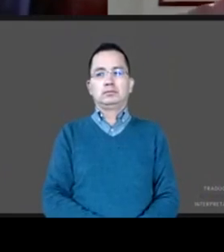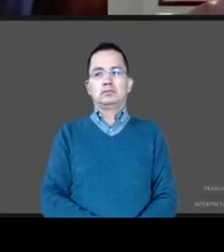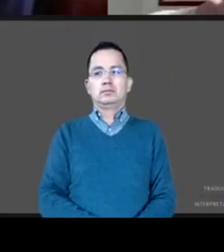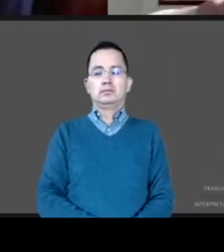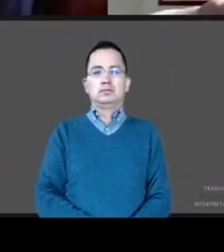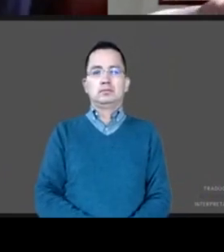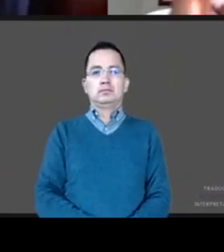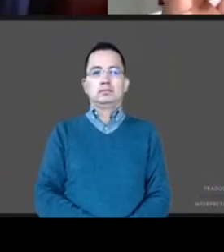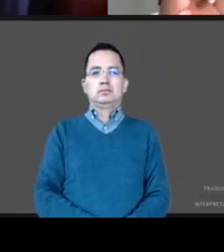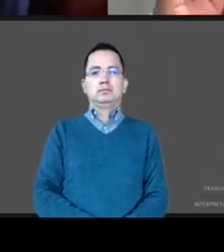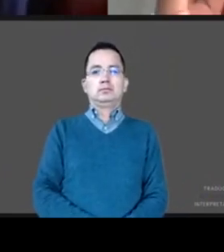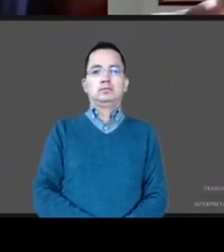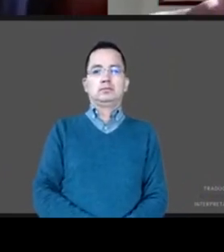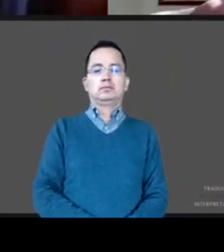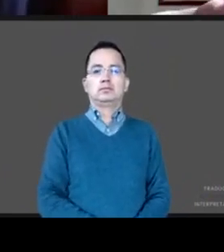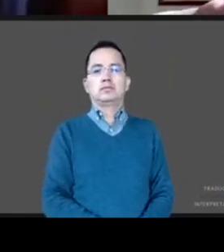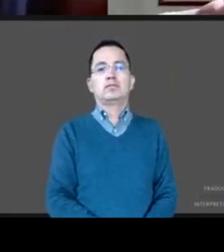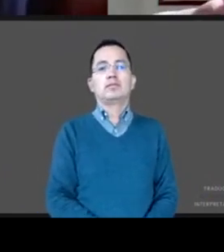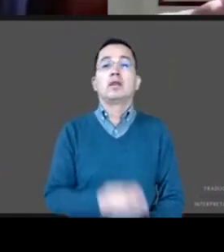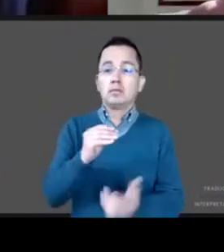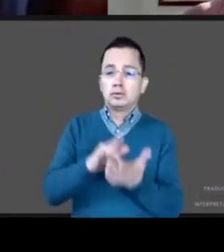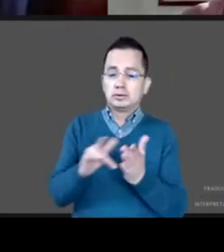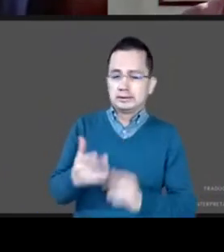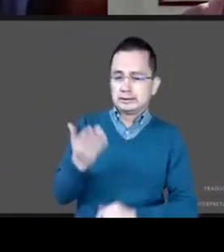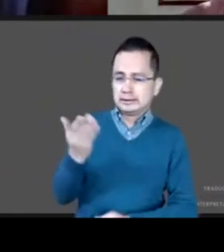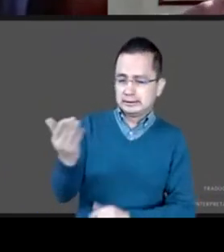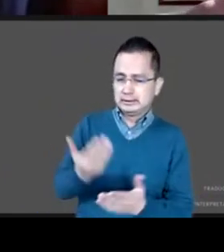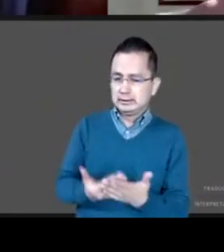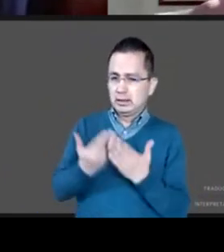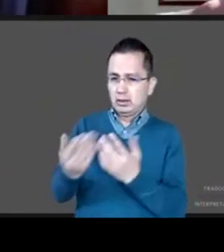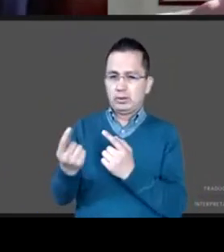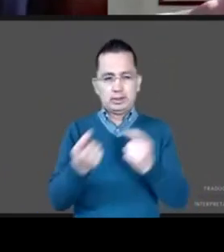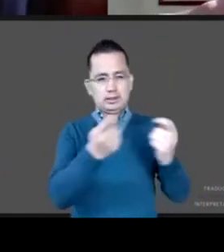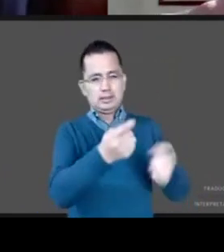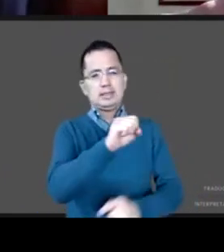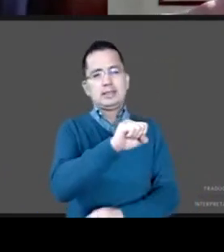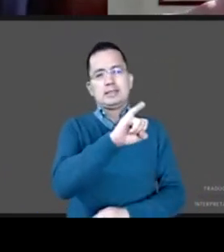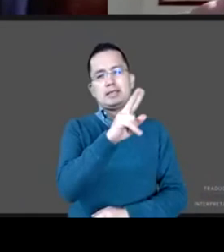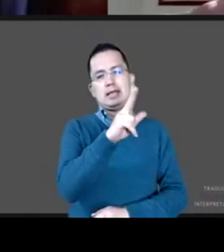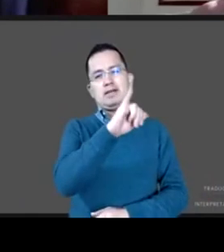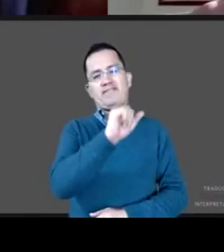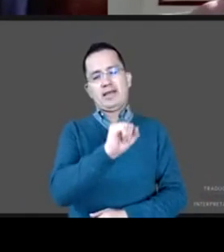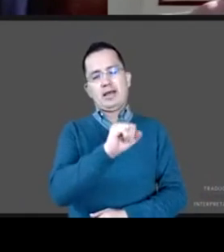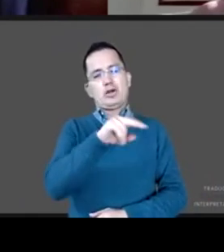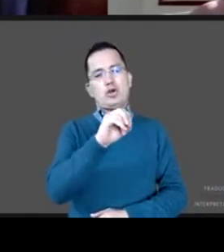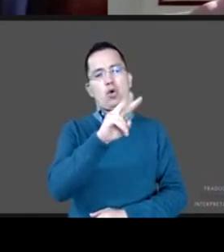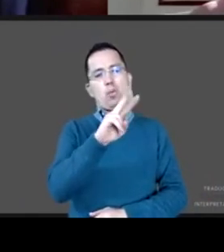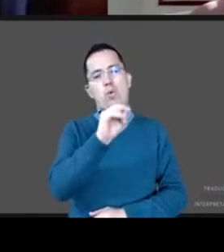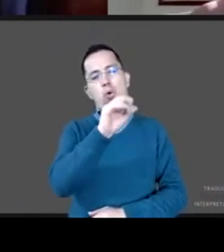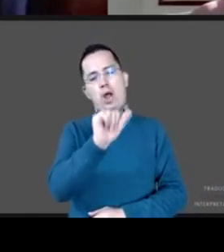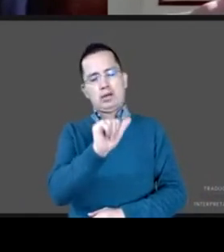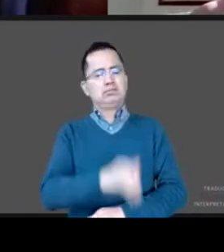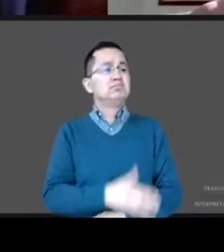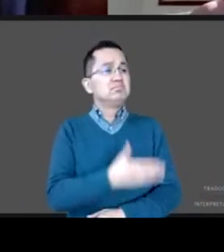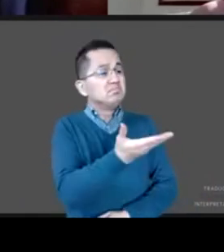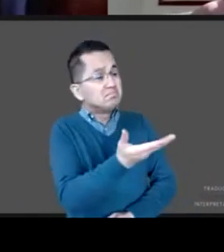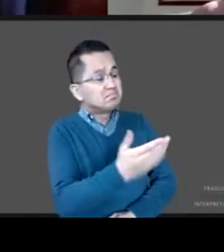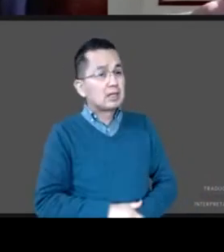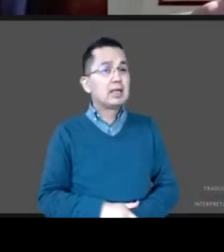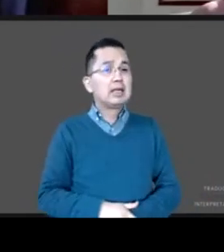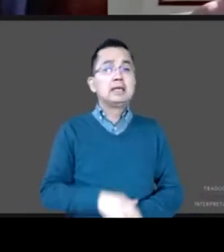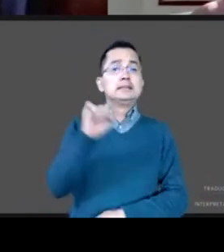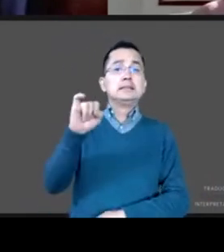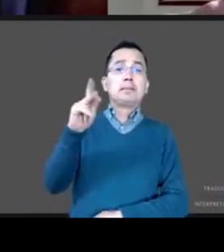Muchas gracias, Osenabor. Ahora le entrego la voz a Silvia Novoa. CIPINA, DIF, son